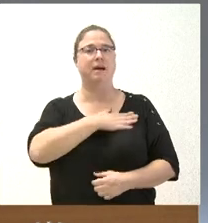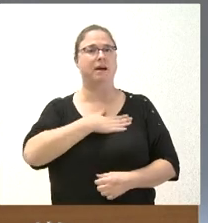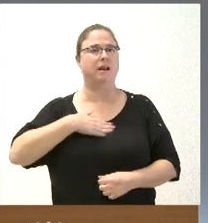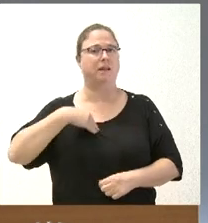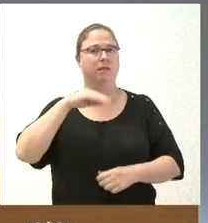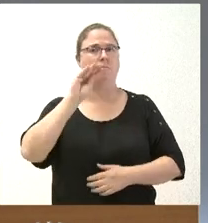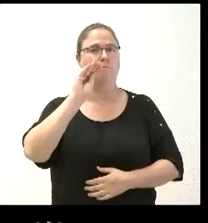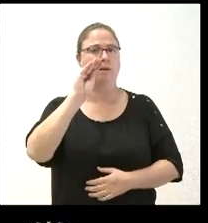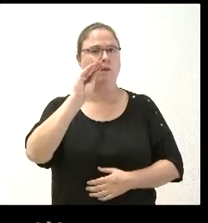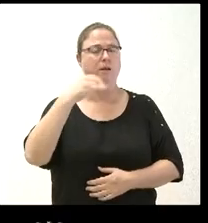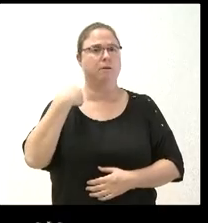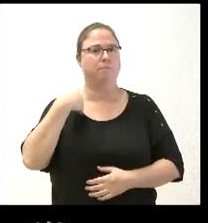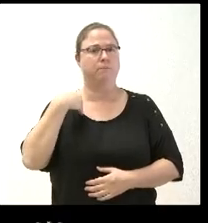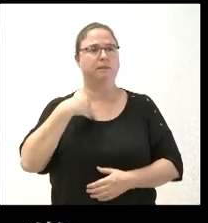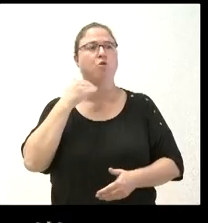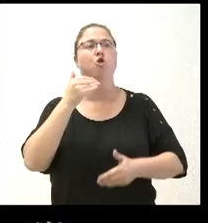señor